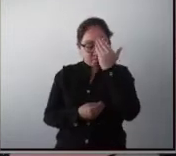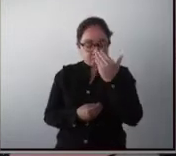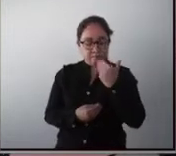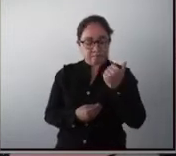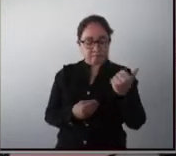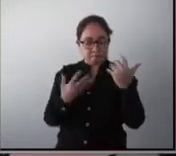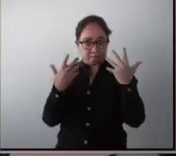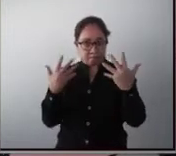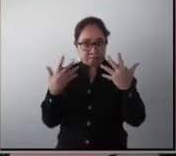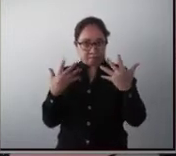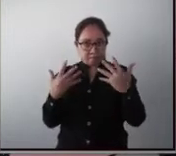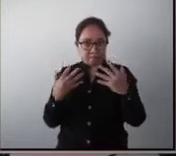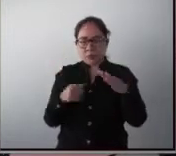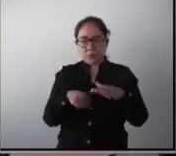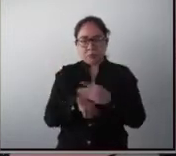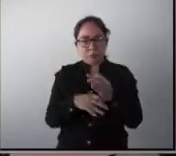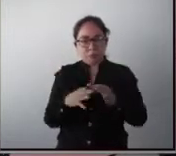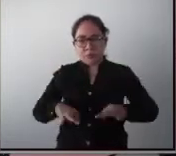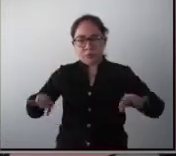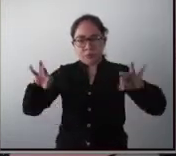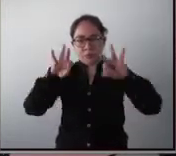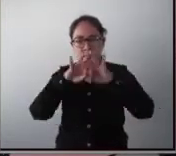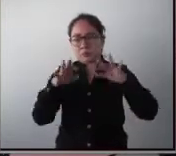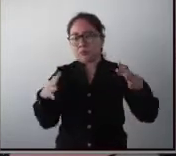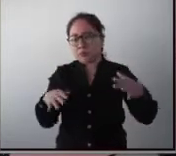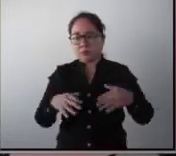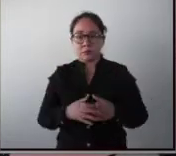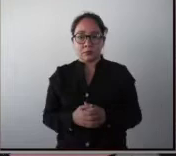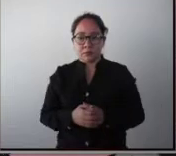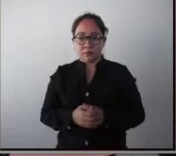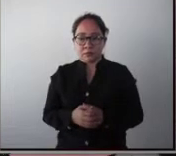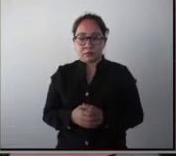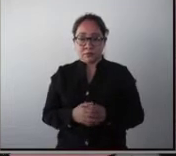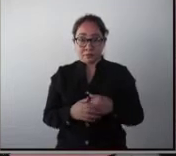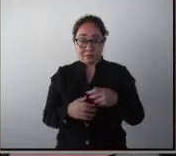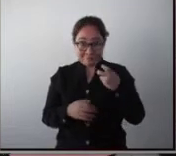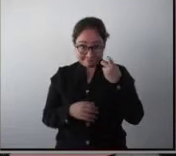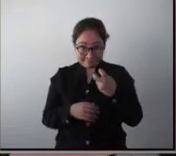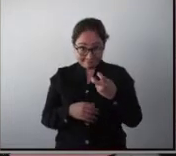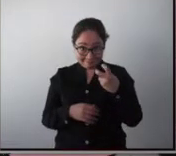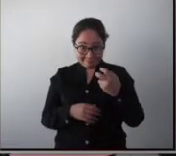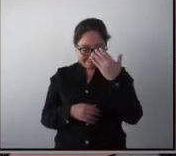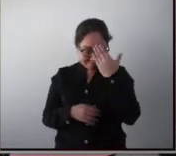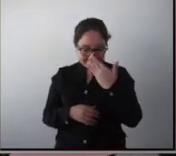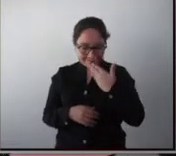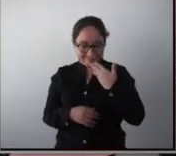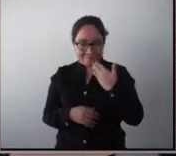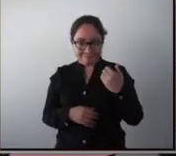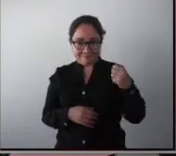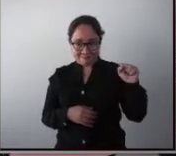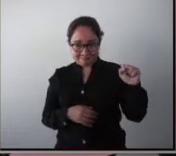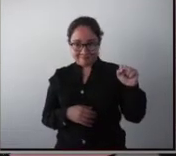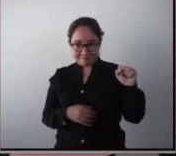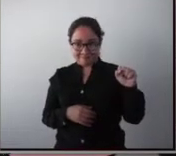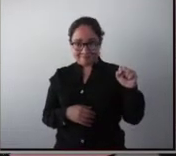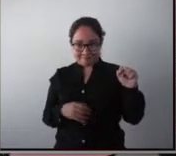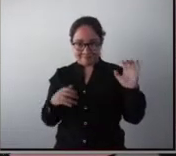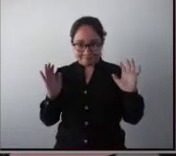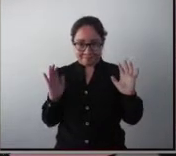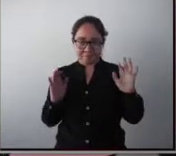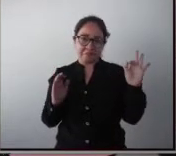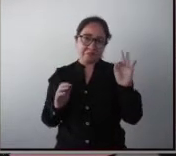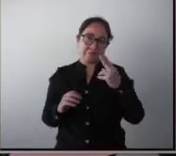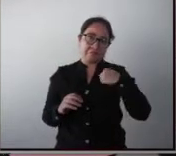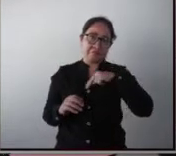¿Por qué es importante la habilidad manual? Porque esta habilidad manual, quizás nosotros no nos damos